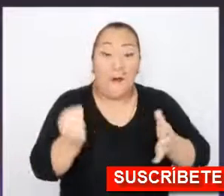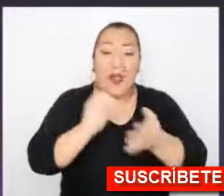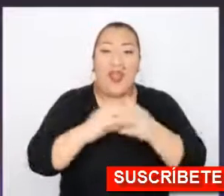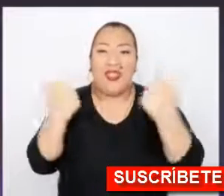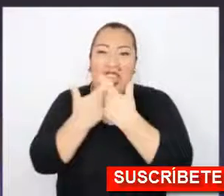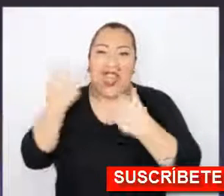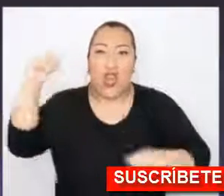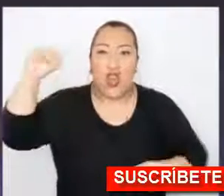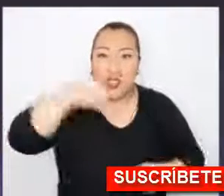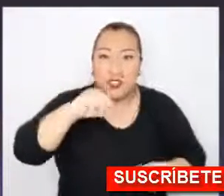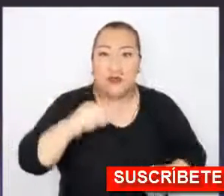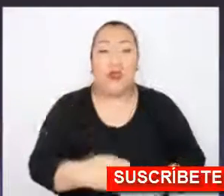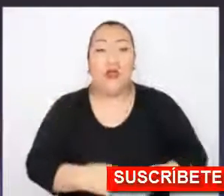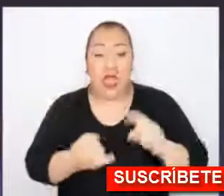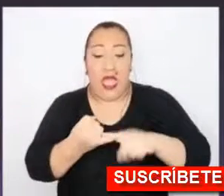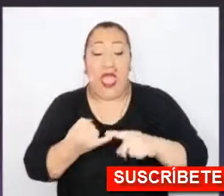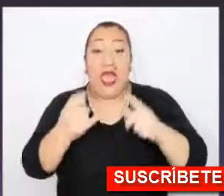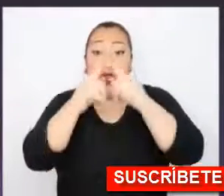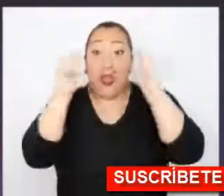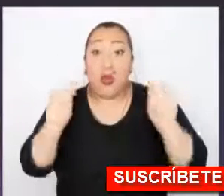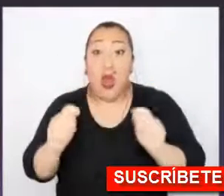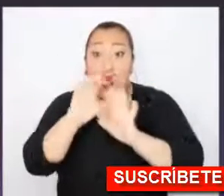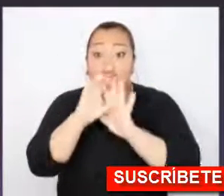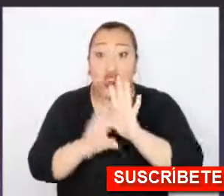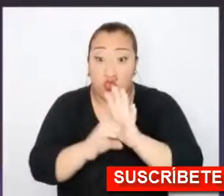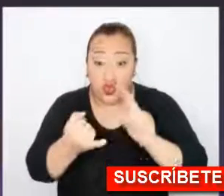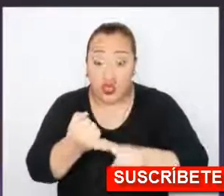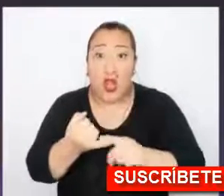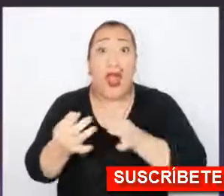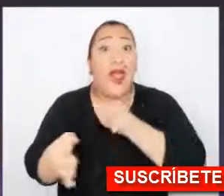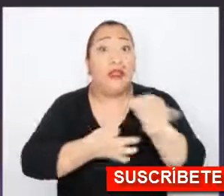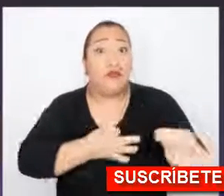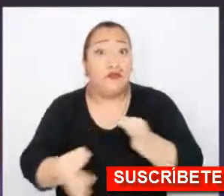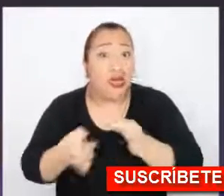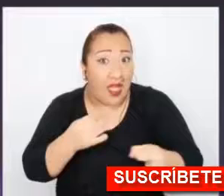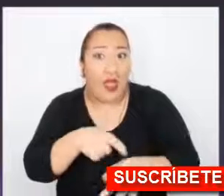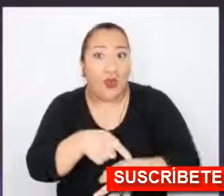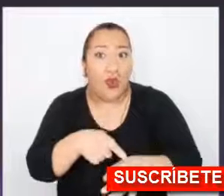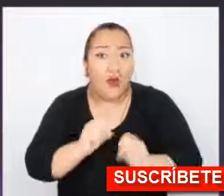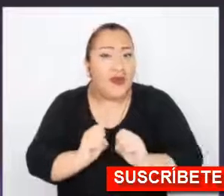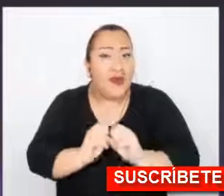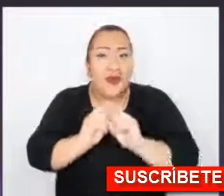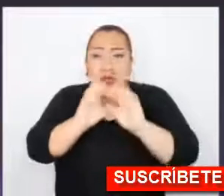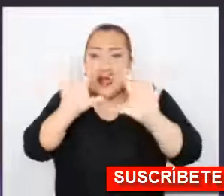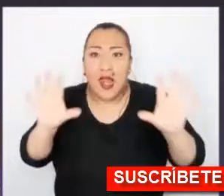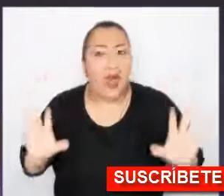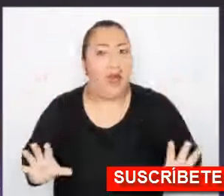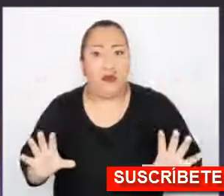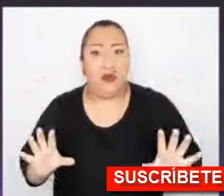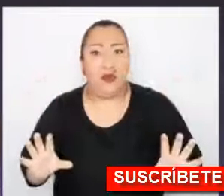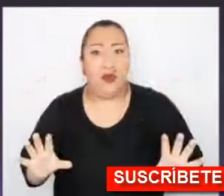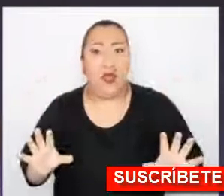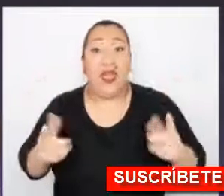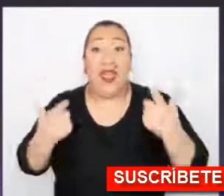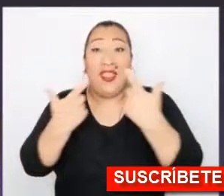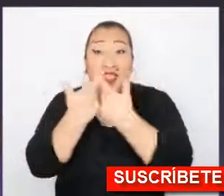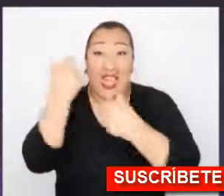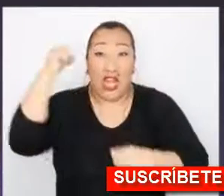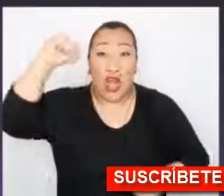De nuevo, la Defensoría del Pueblo, el Tribunal Constitucional, ha señalado con absoluta claridad